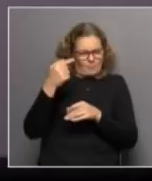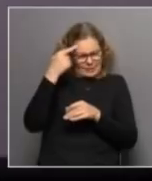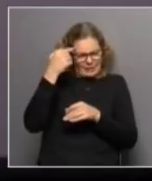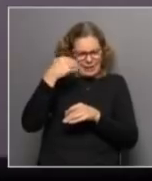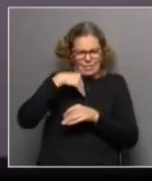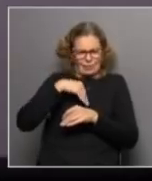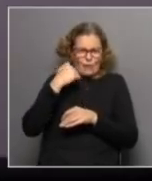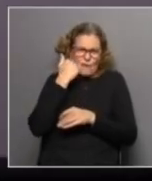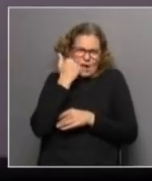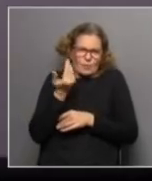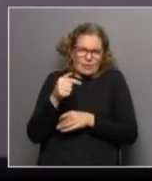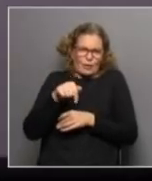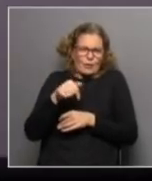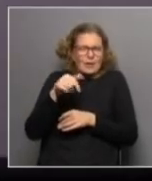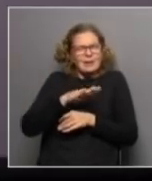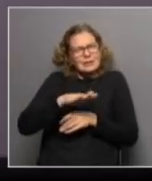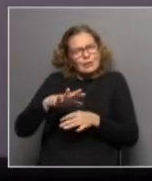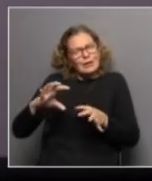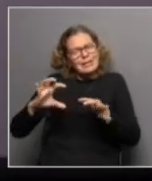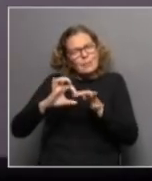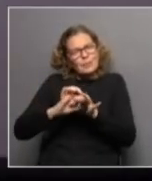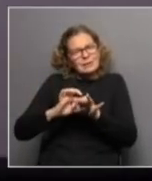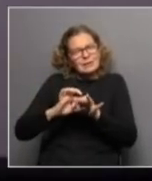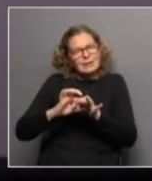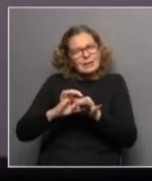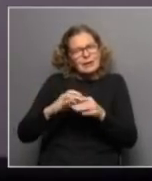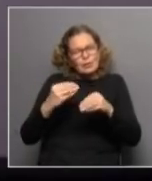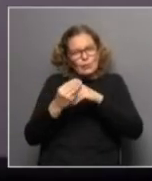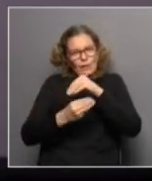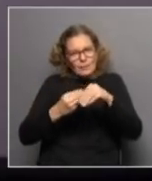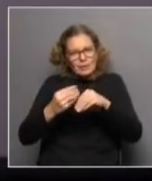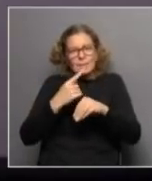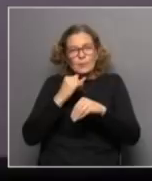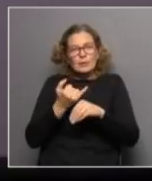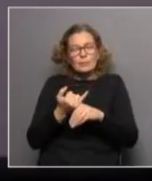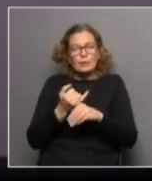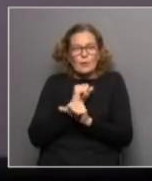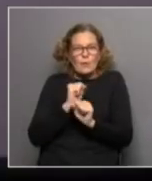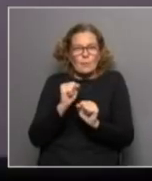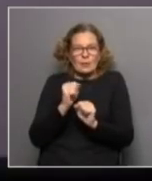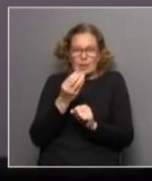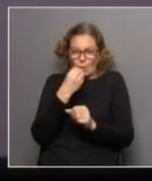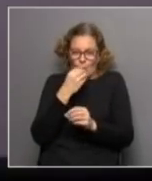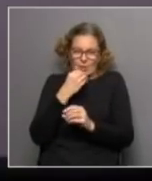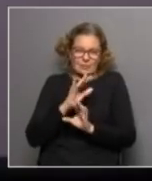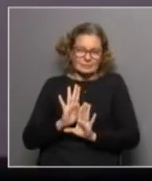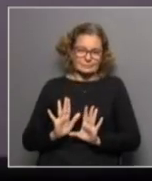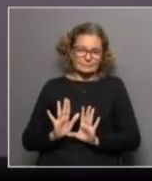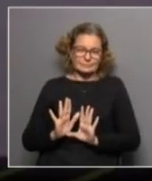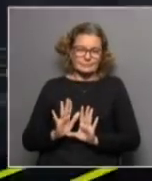pensar que hoy hay niños que dependen que sus familias no pueden darles de comer